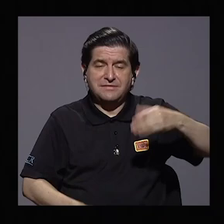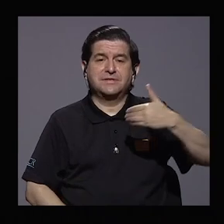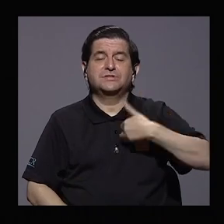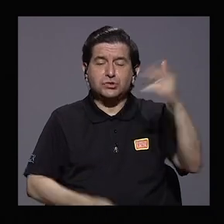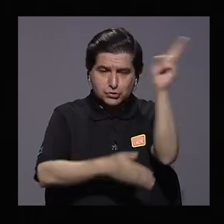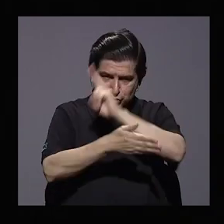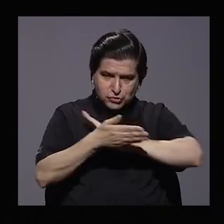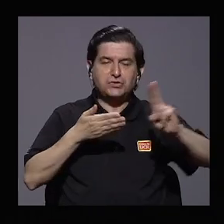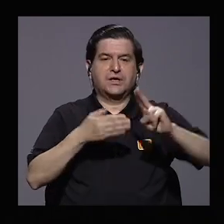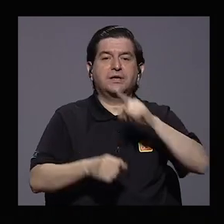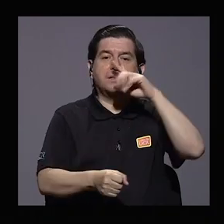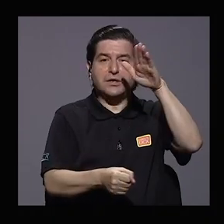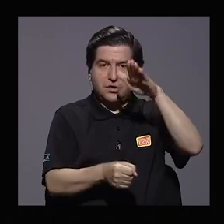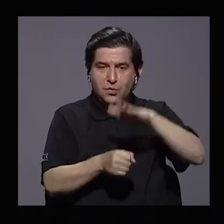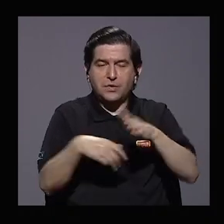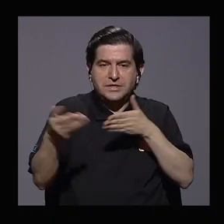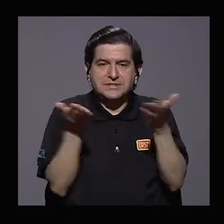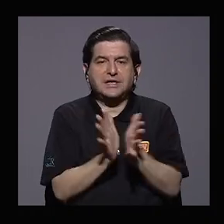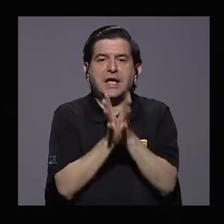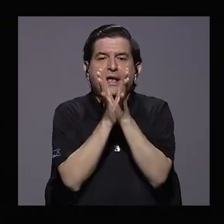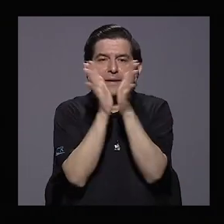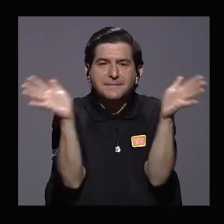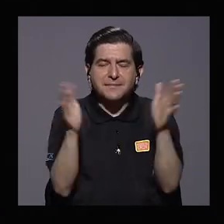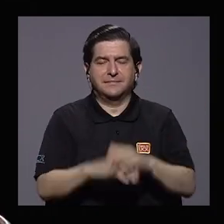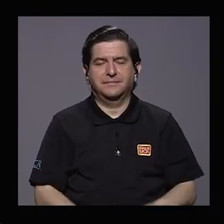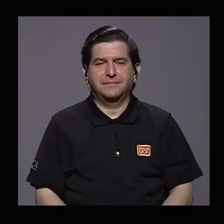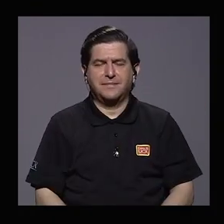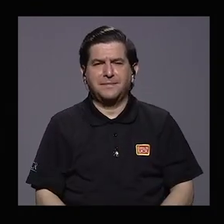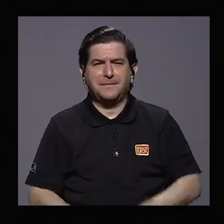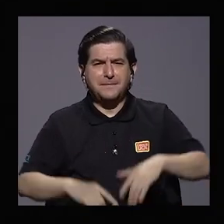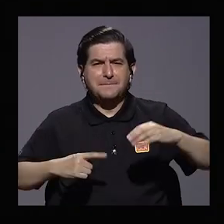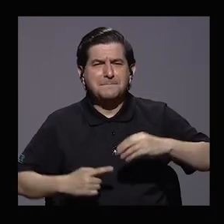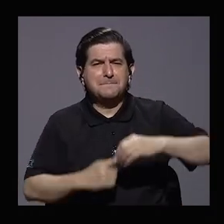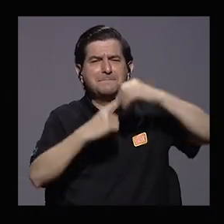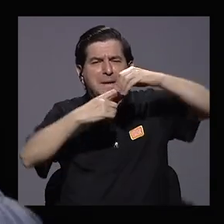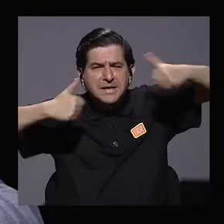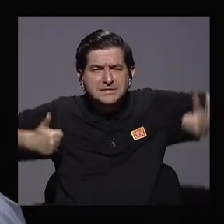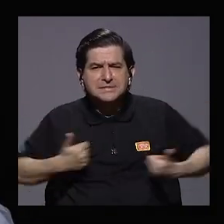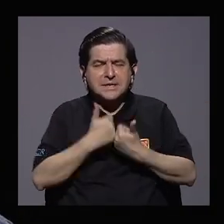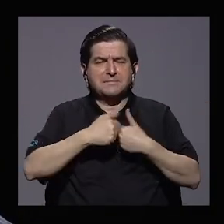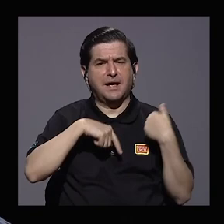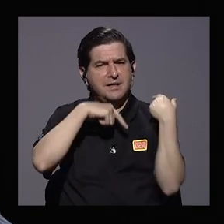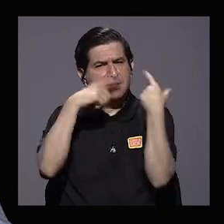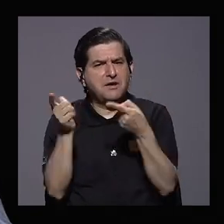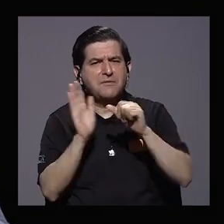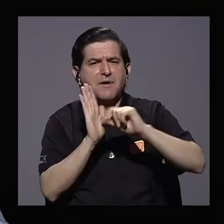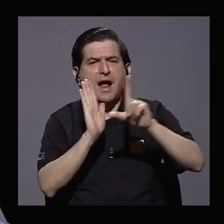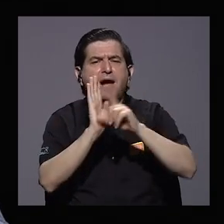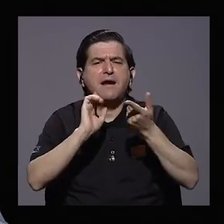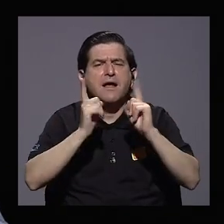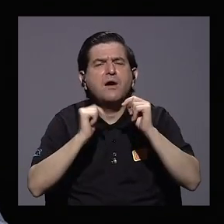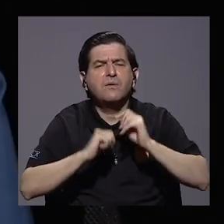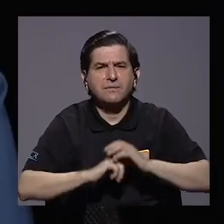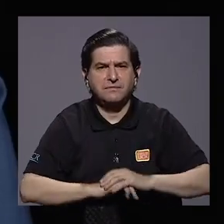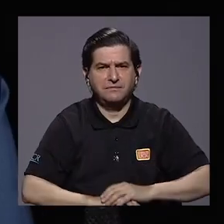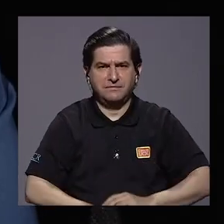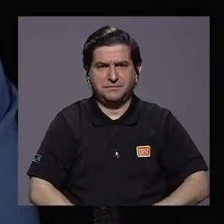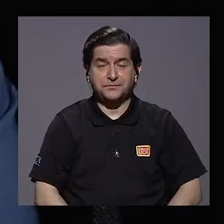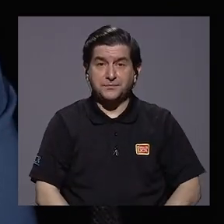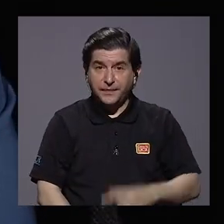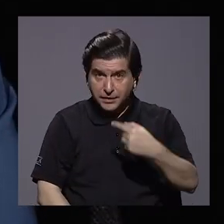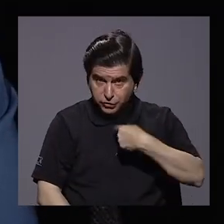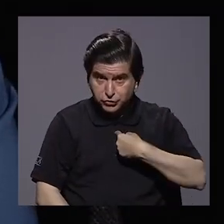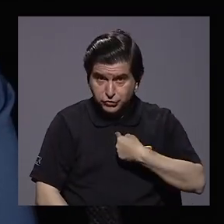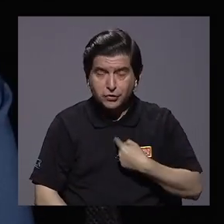tiene esta Universidad y el compromiso del servicio público. ¿Cuál fue el mayor desafío que la llevó a la Asamblea Legislativa, doña Zoyla? Bueno,